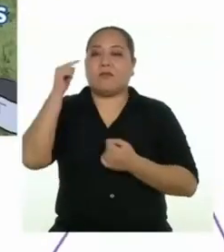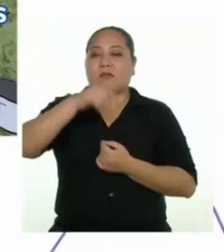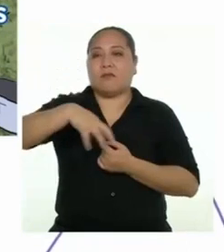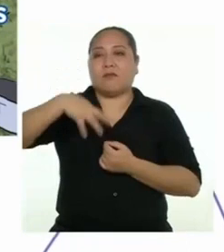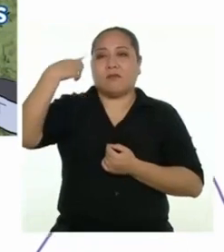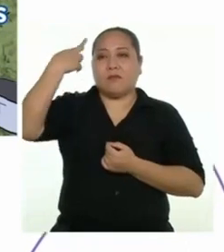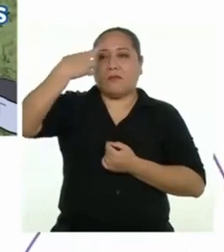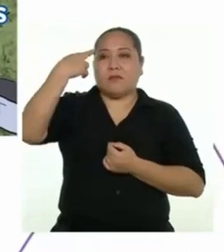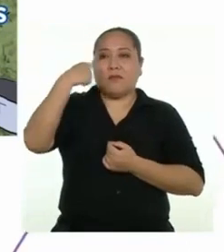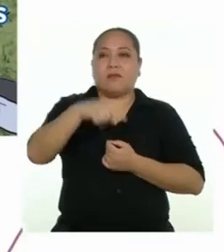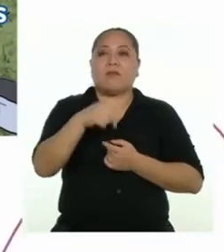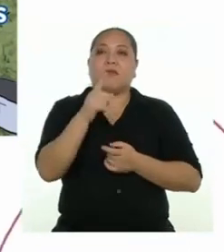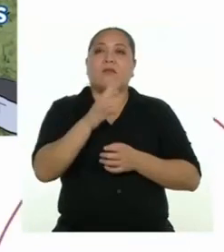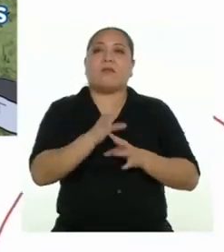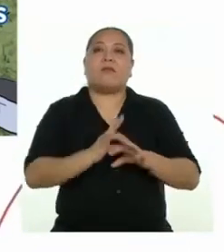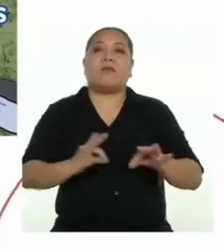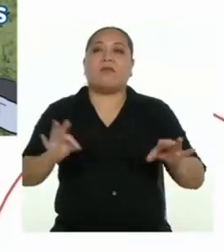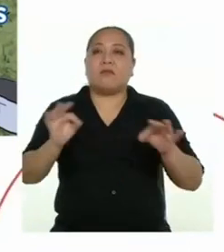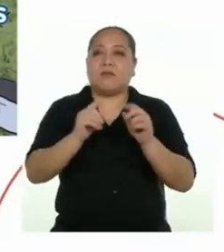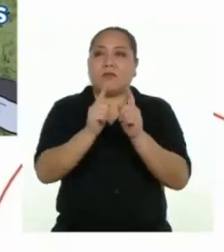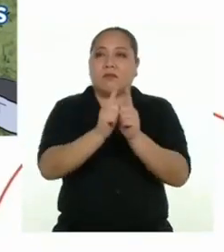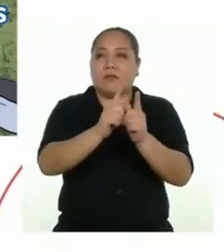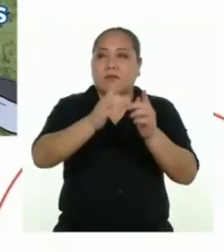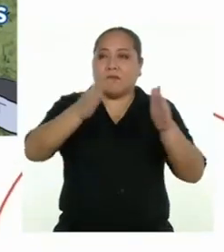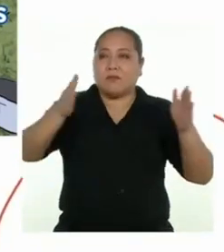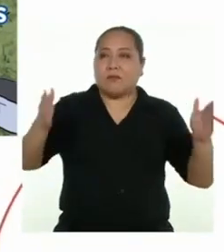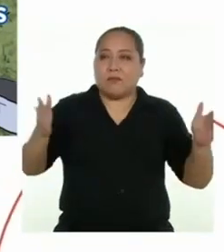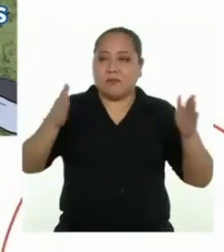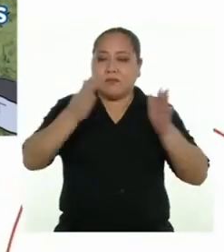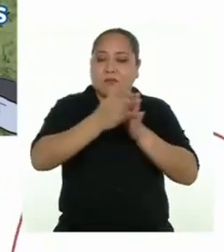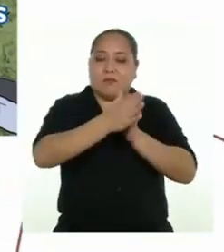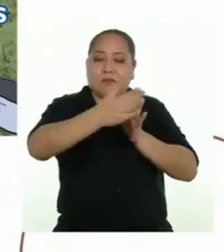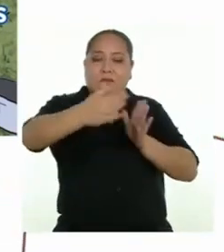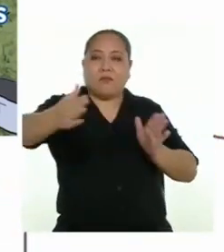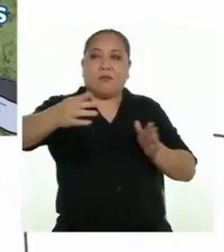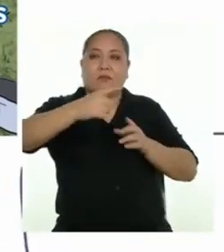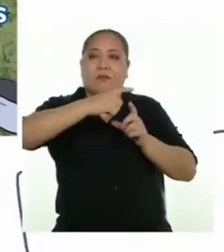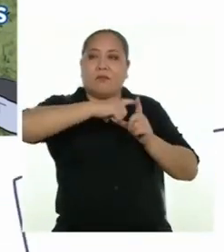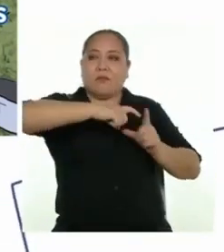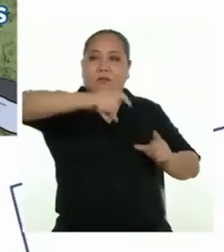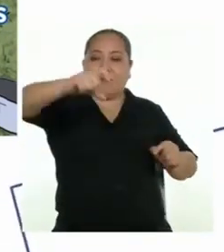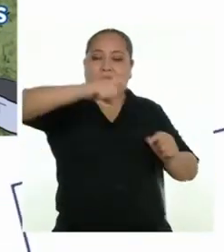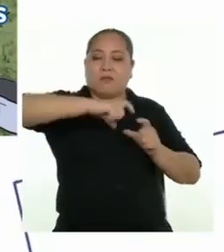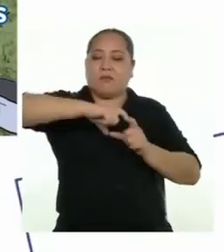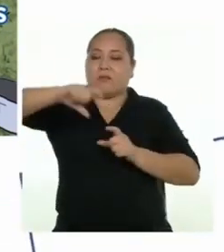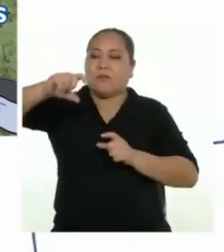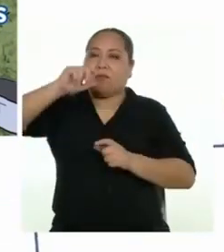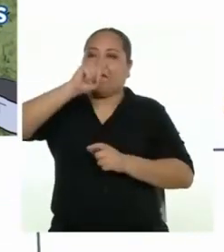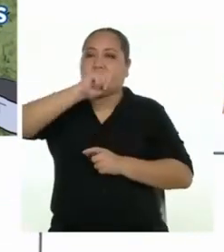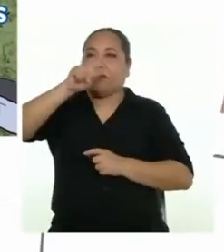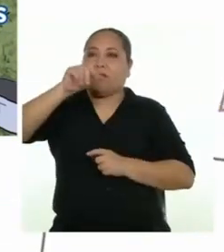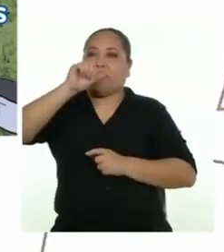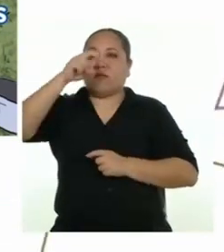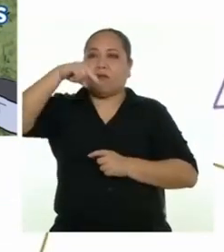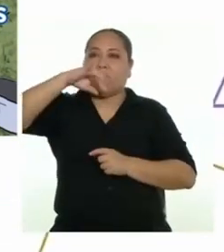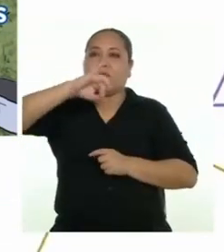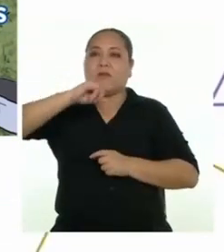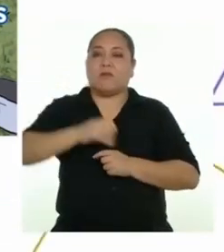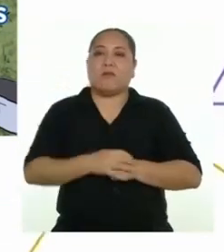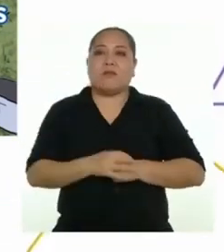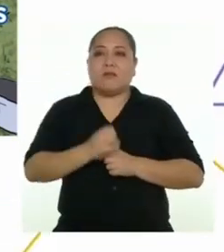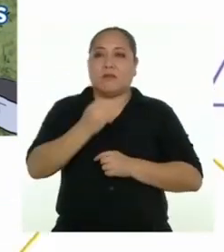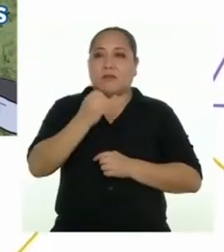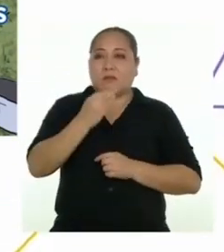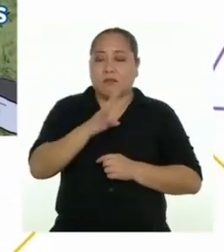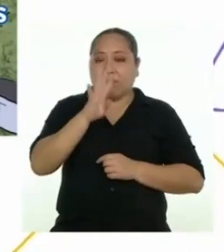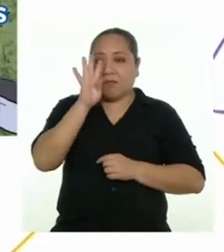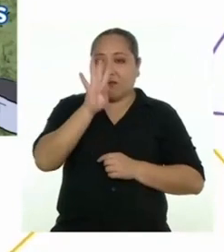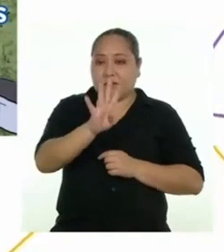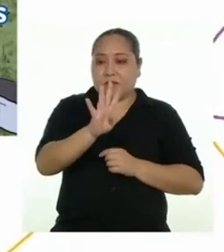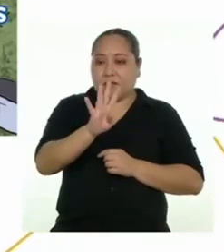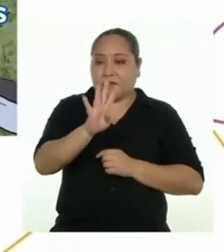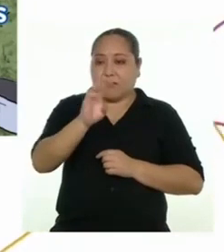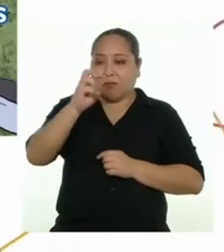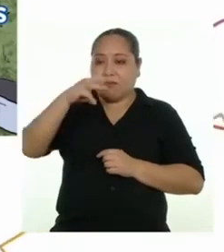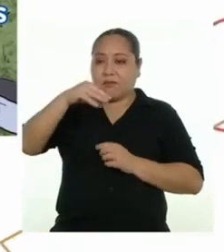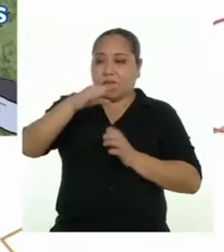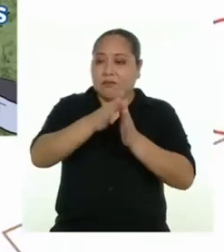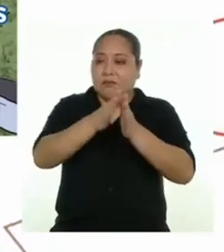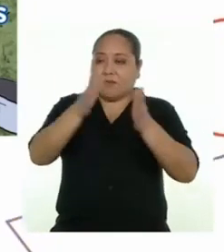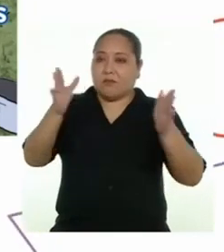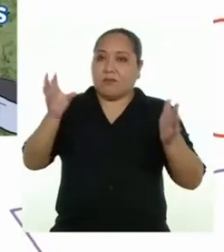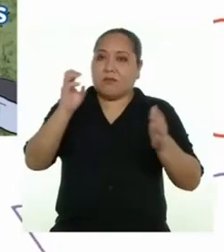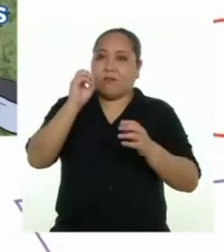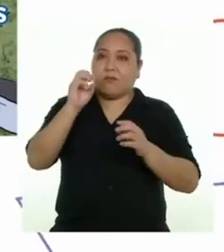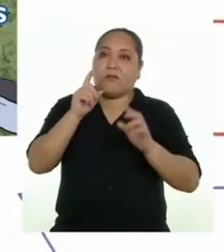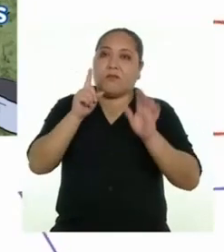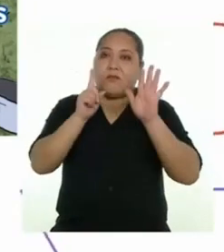ello, es importante la distancia entre cada zanja de infiltración. Algunas se construyen cada 4 metros o cada